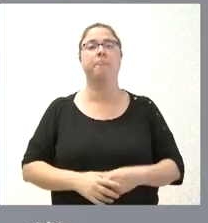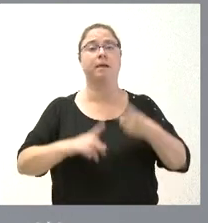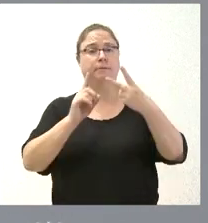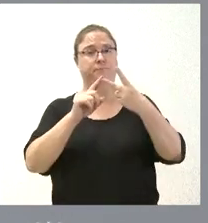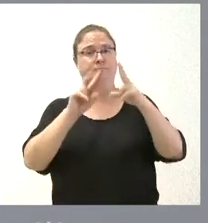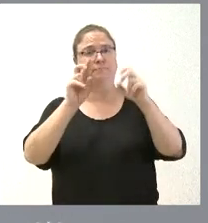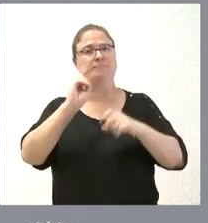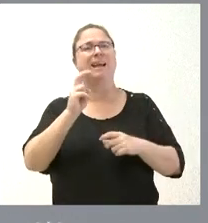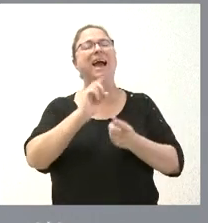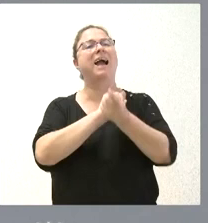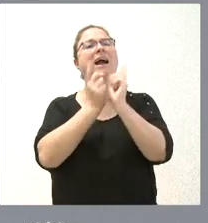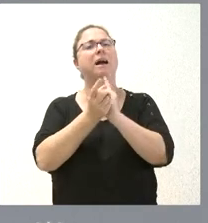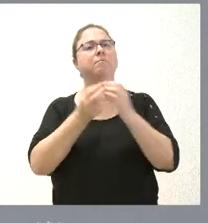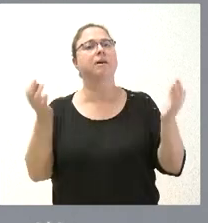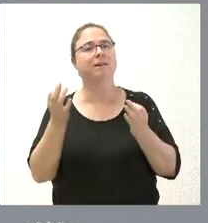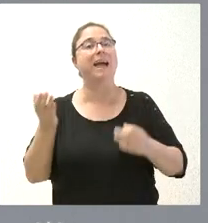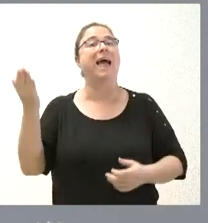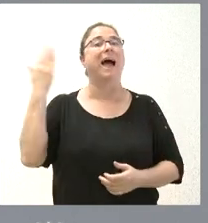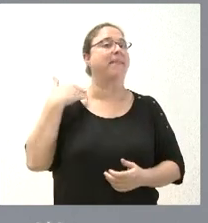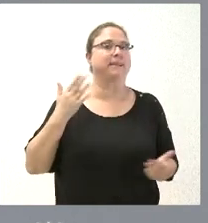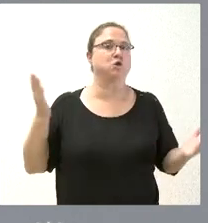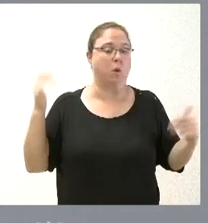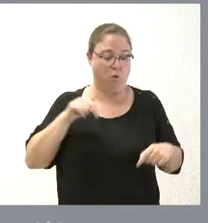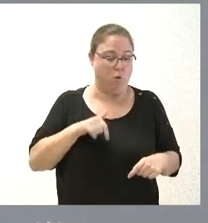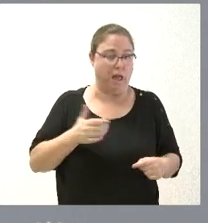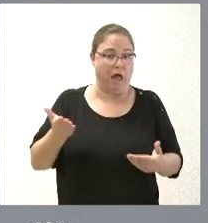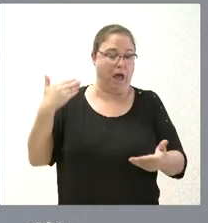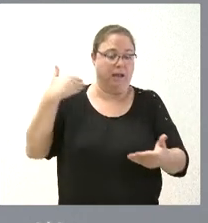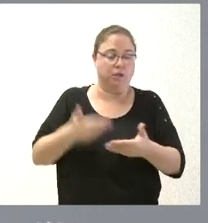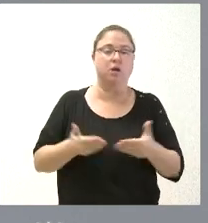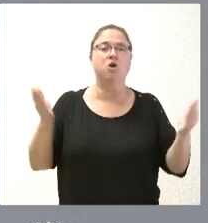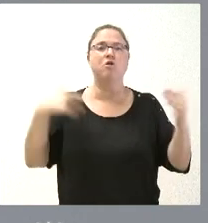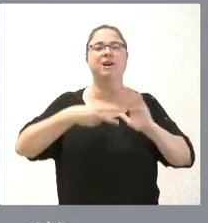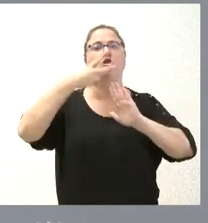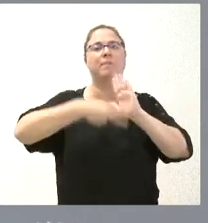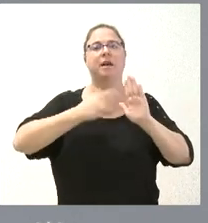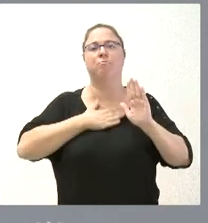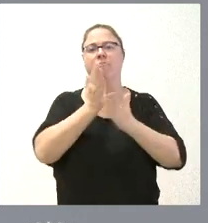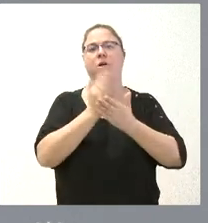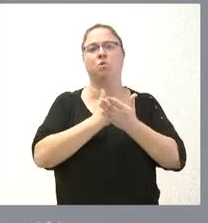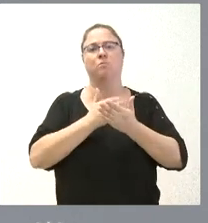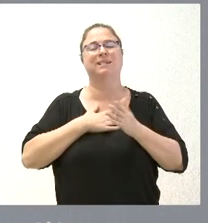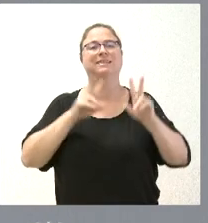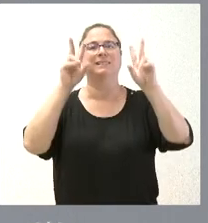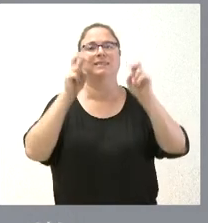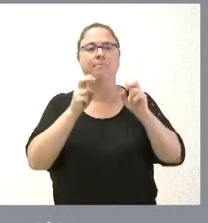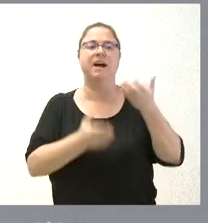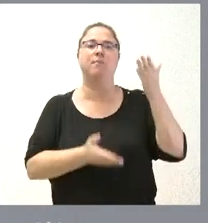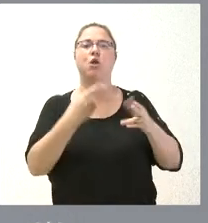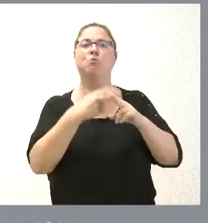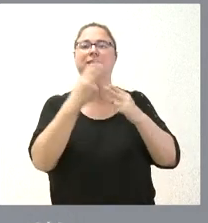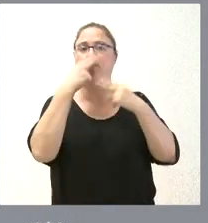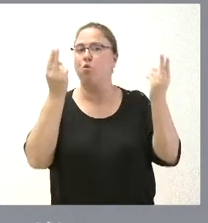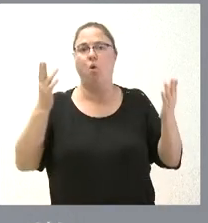otro asunto, ¿qué es lo que cambia? Nosotros no teníamos hasta el día de hoy una normativa autonómica en materia de evaluación de políticas